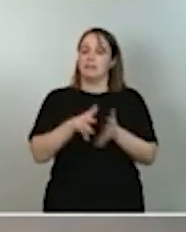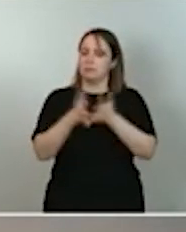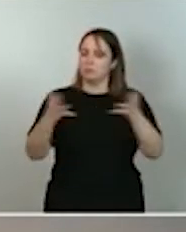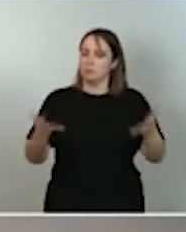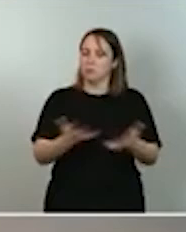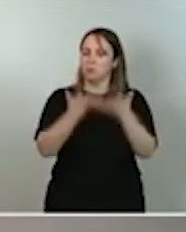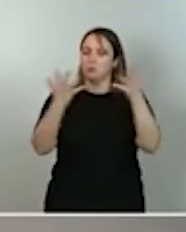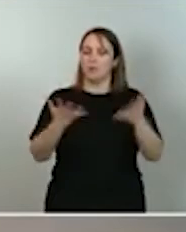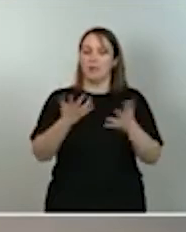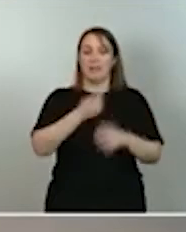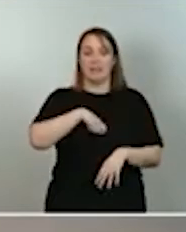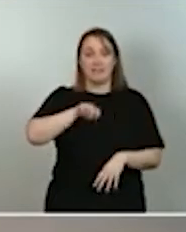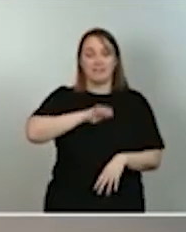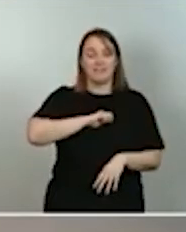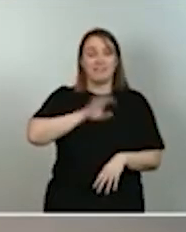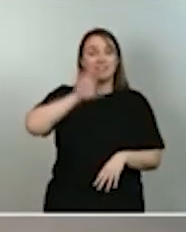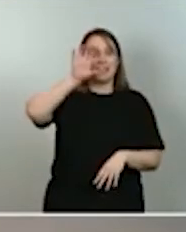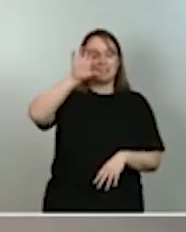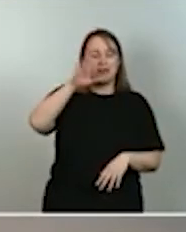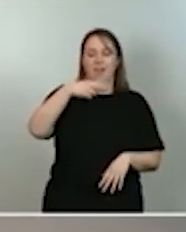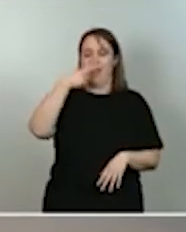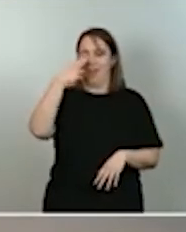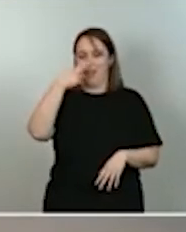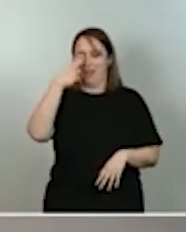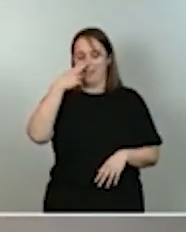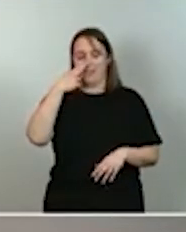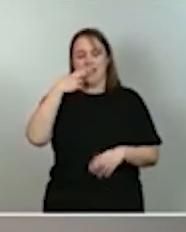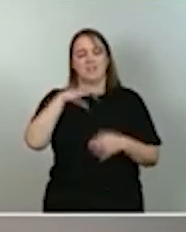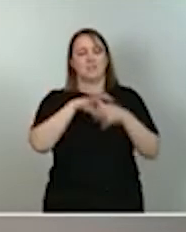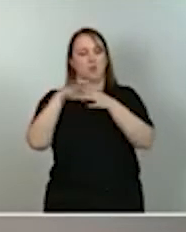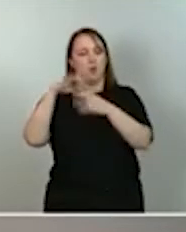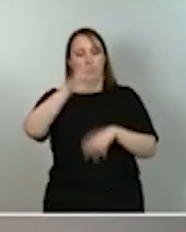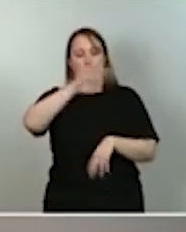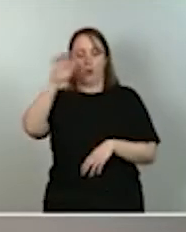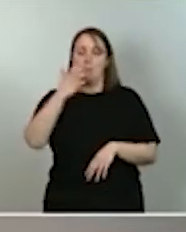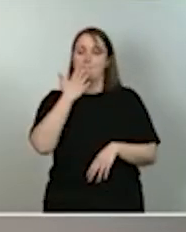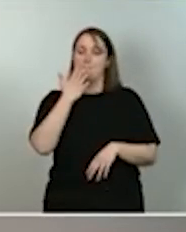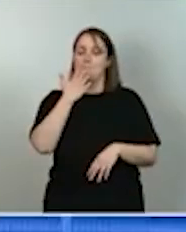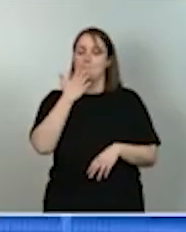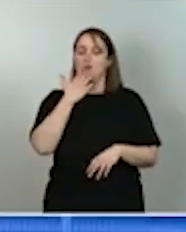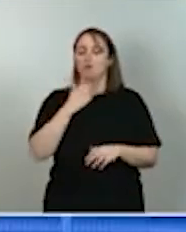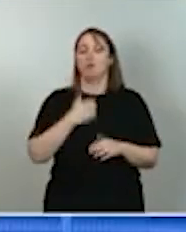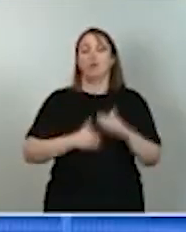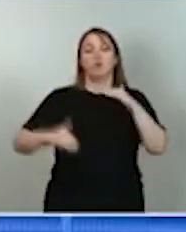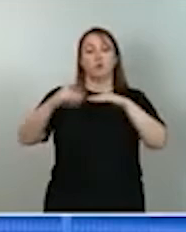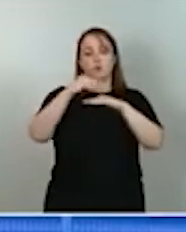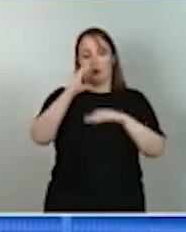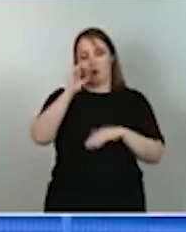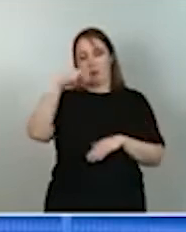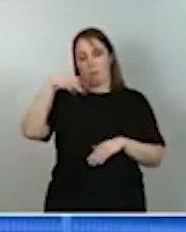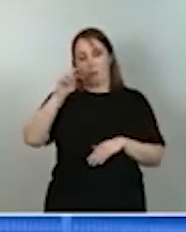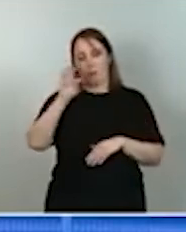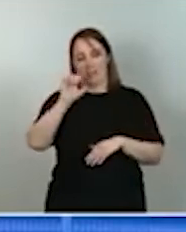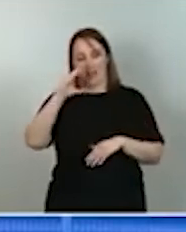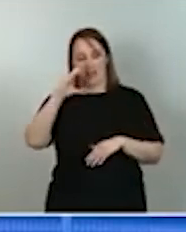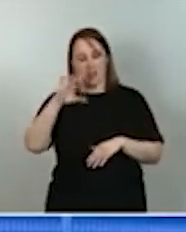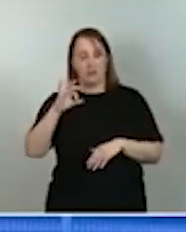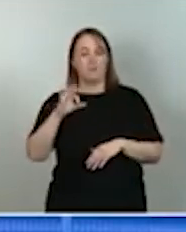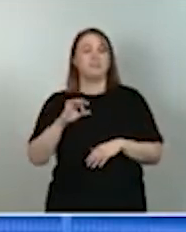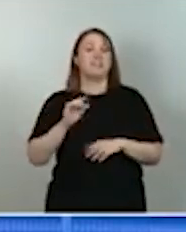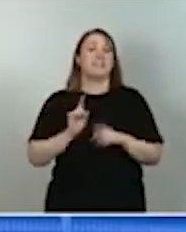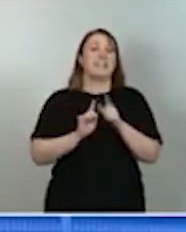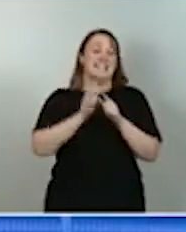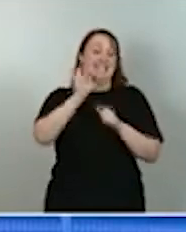en los proyectos de interés común europeo en ámbitos como la supercomputación, los satélites, la nube o la microelectrónica.